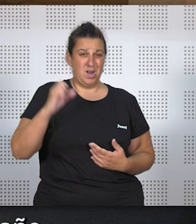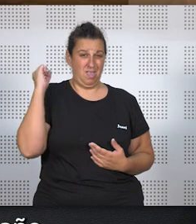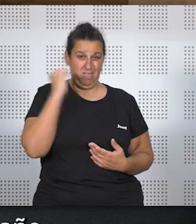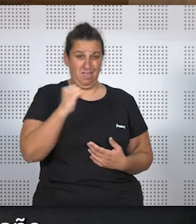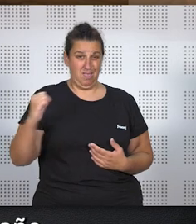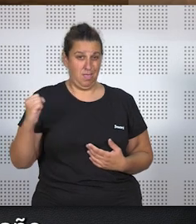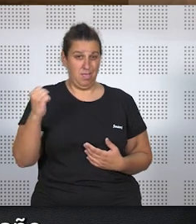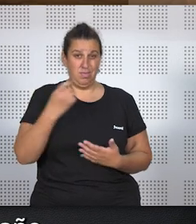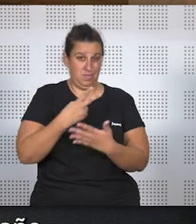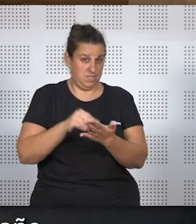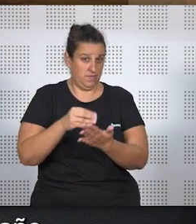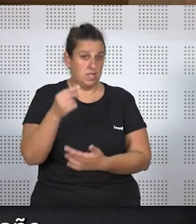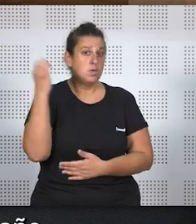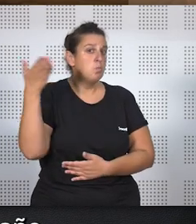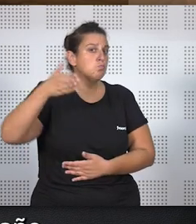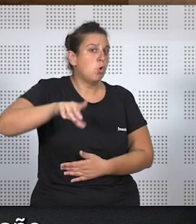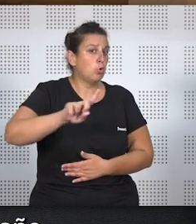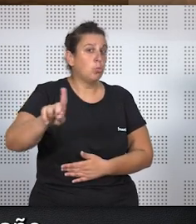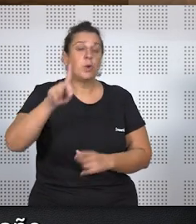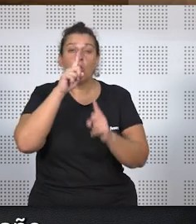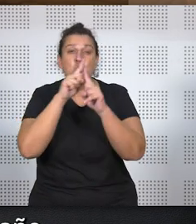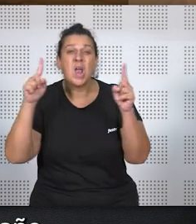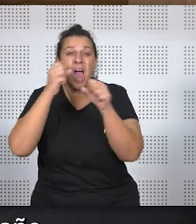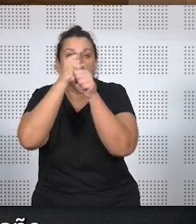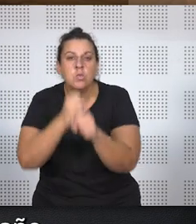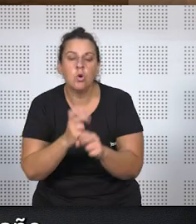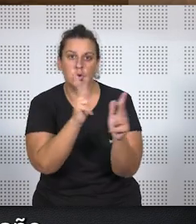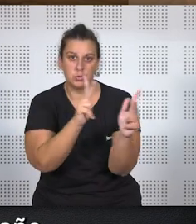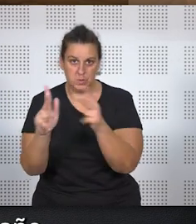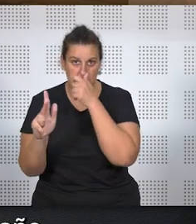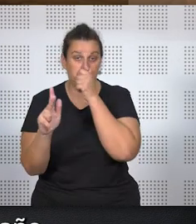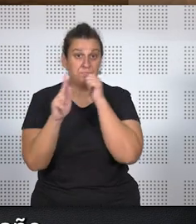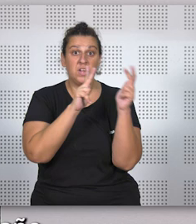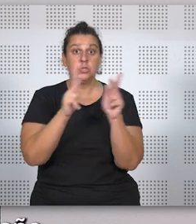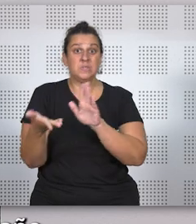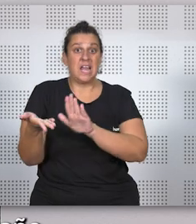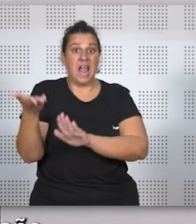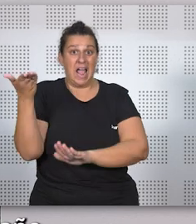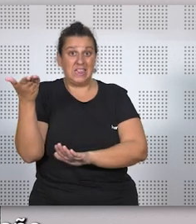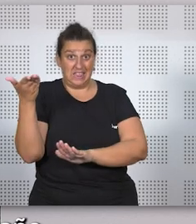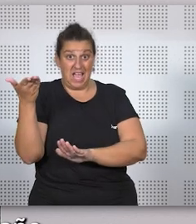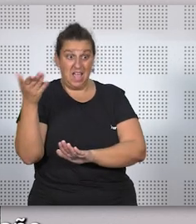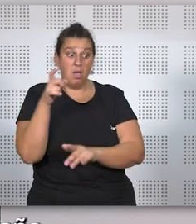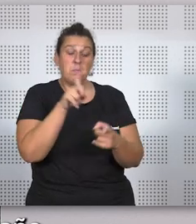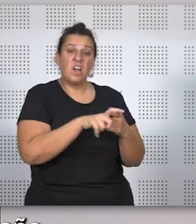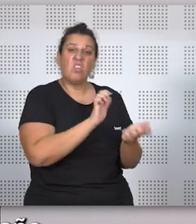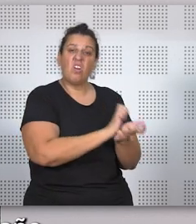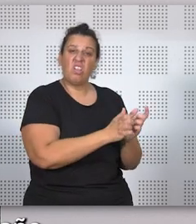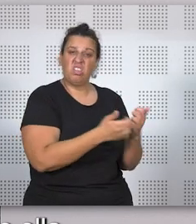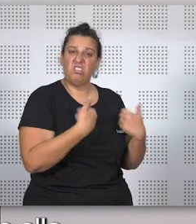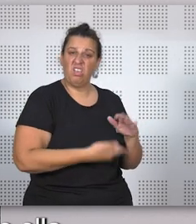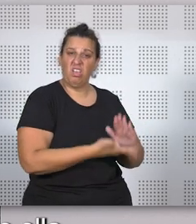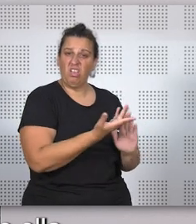estuvo en el hospital más de un año. Y cuando ella sale del hospital, el marido ya había salido de la cárcel.